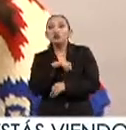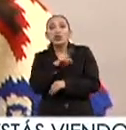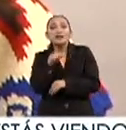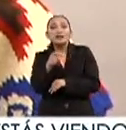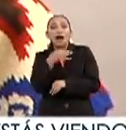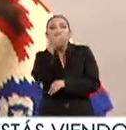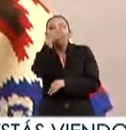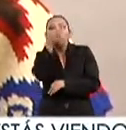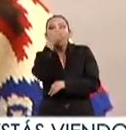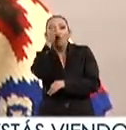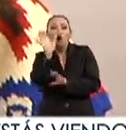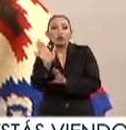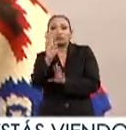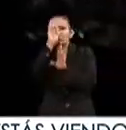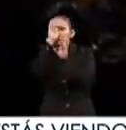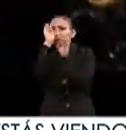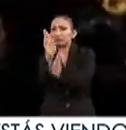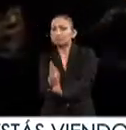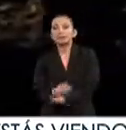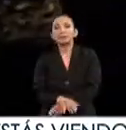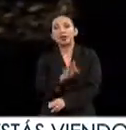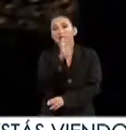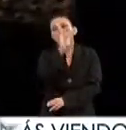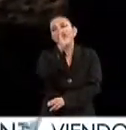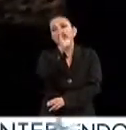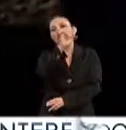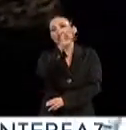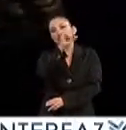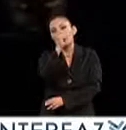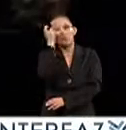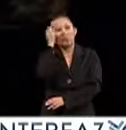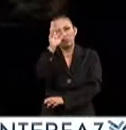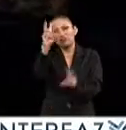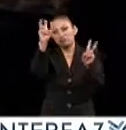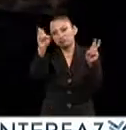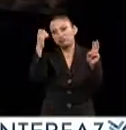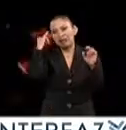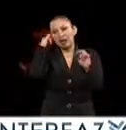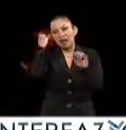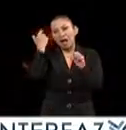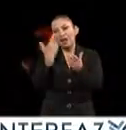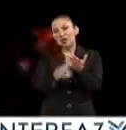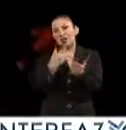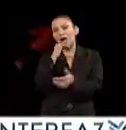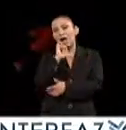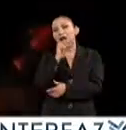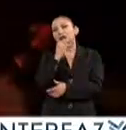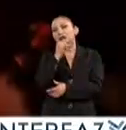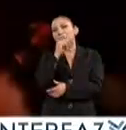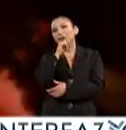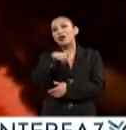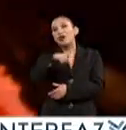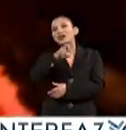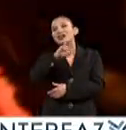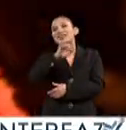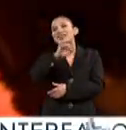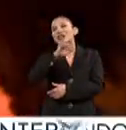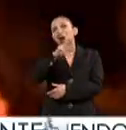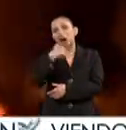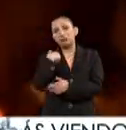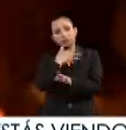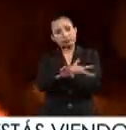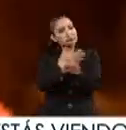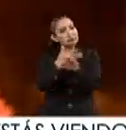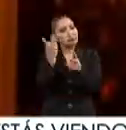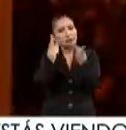esta flor es algo sagrado Florencio Cornelio Alonso director de asuntos indígenas del ayuntamiento de Quiroga dijo que se sienten honrados